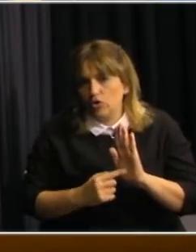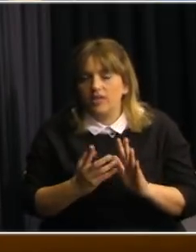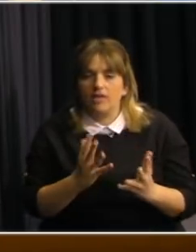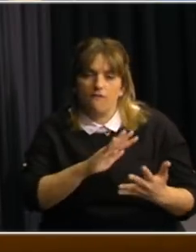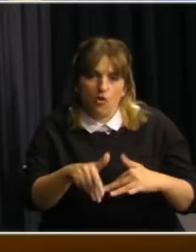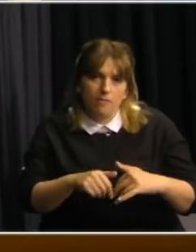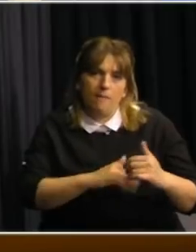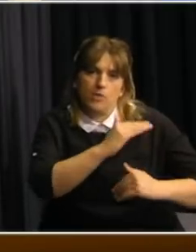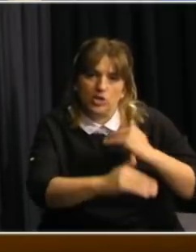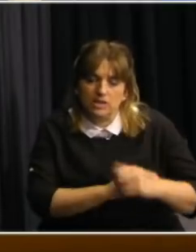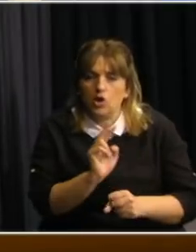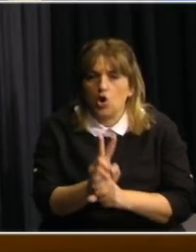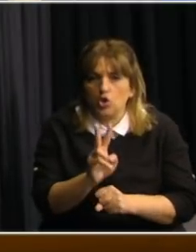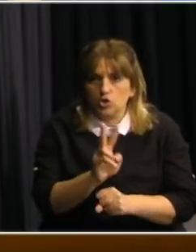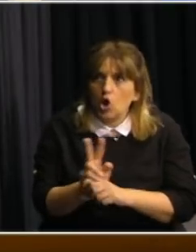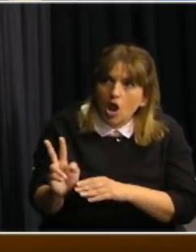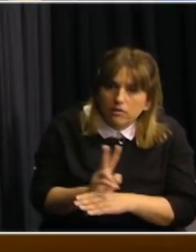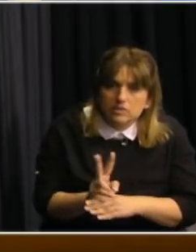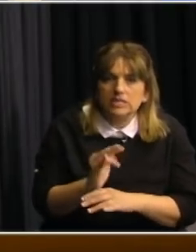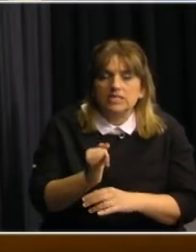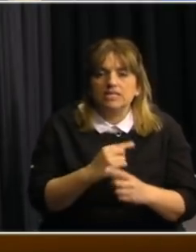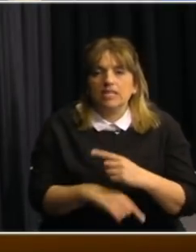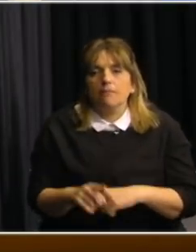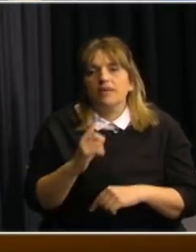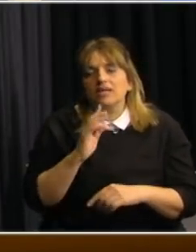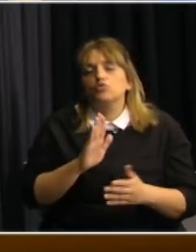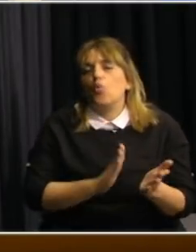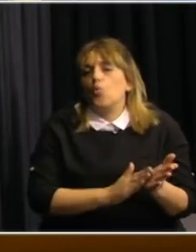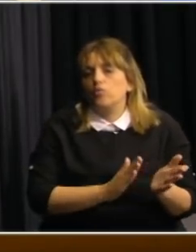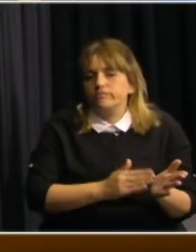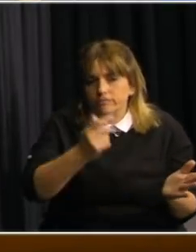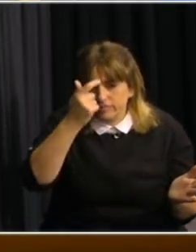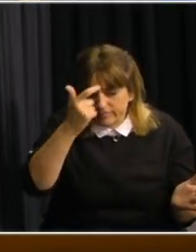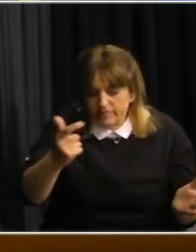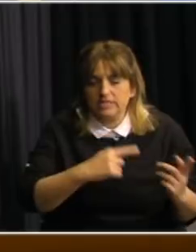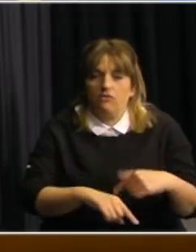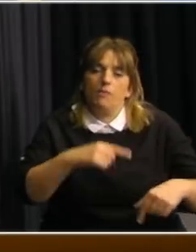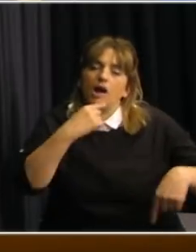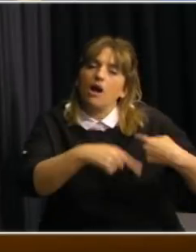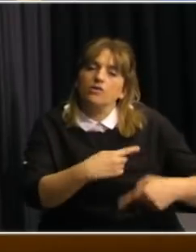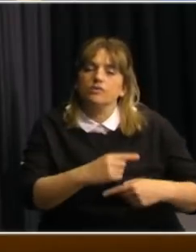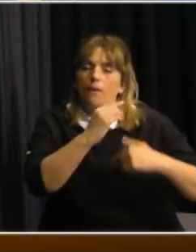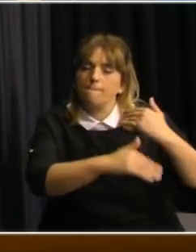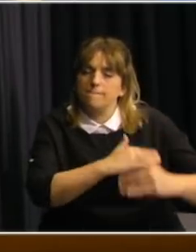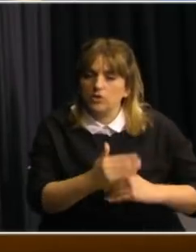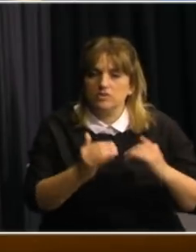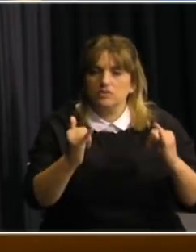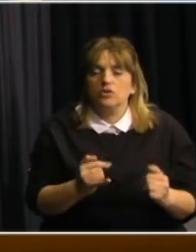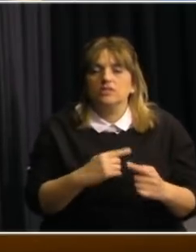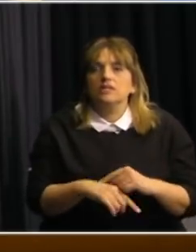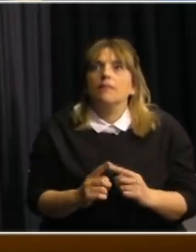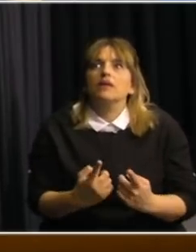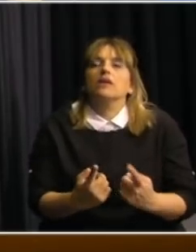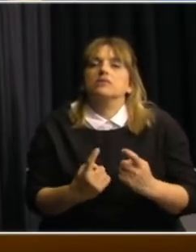progresividad regulación monitoreo y base en evidencia científica para continuar este proceso adaptativo y la